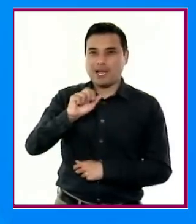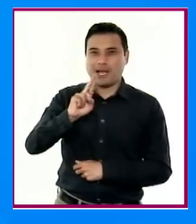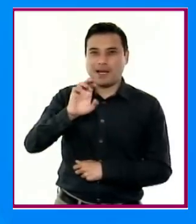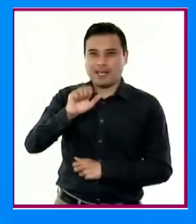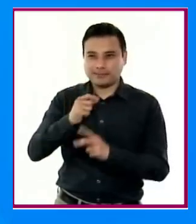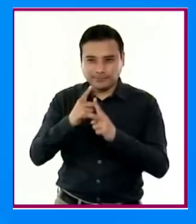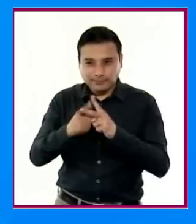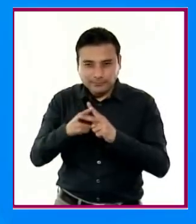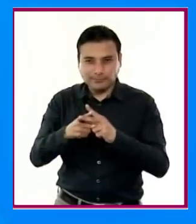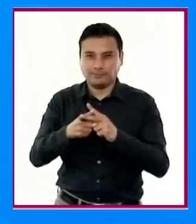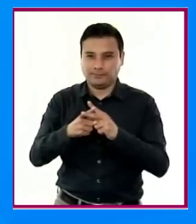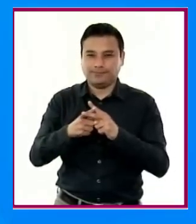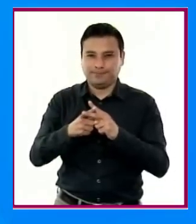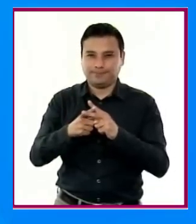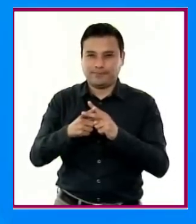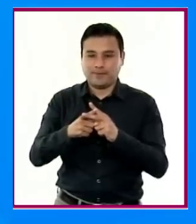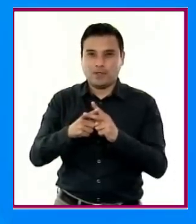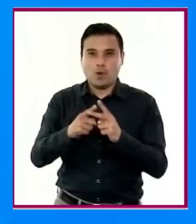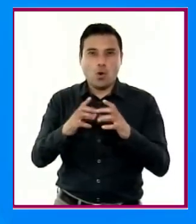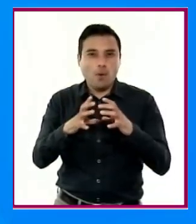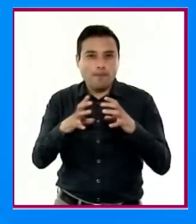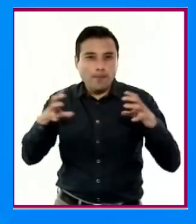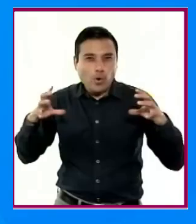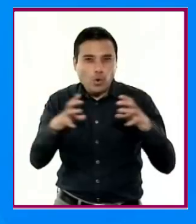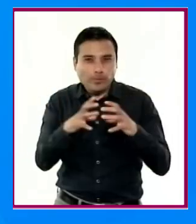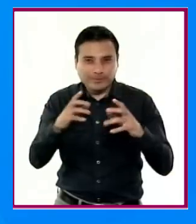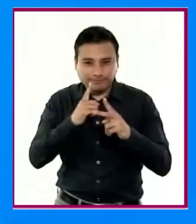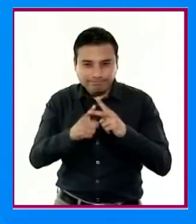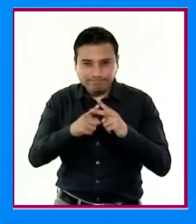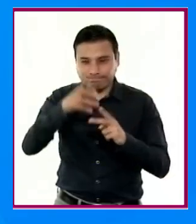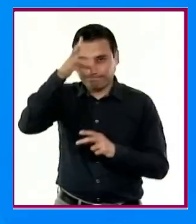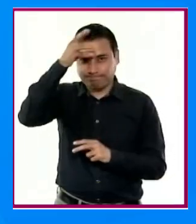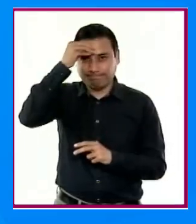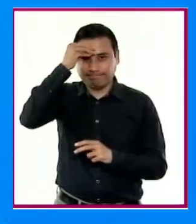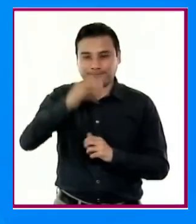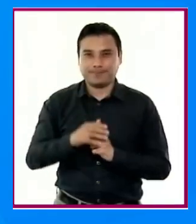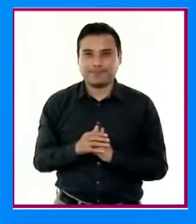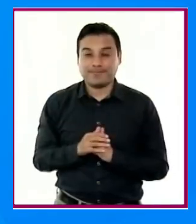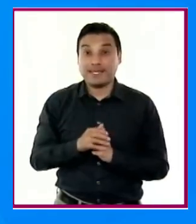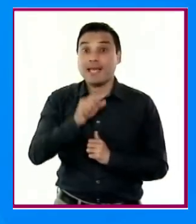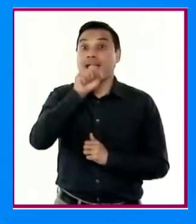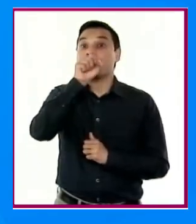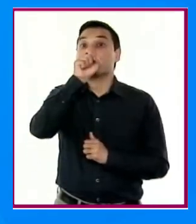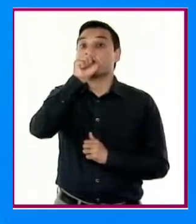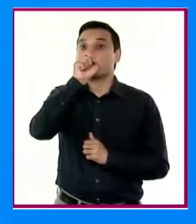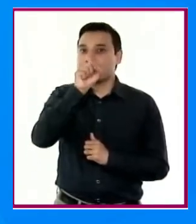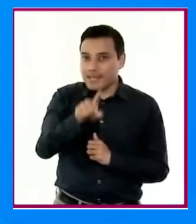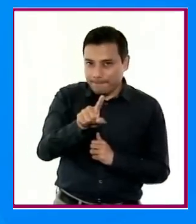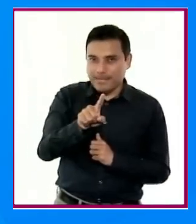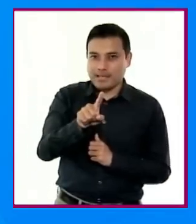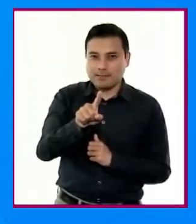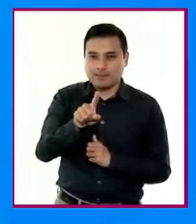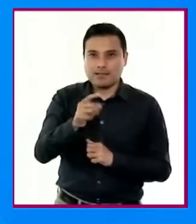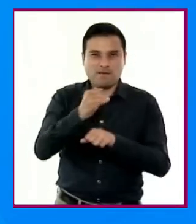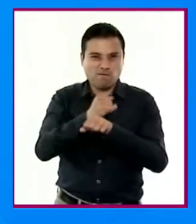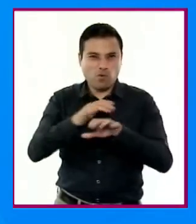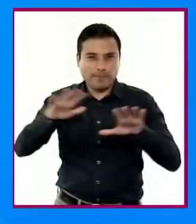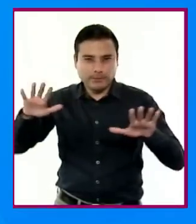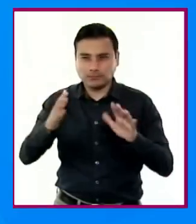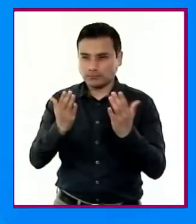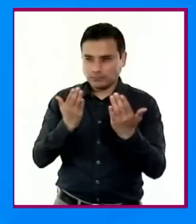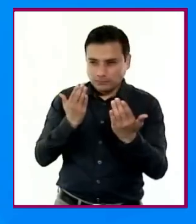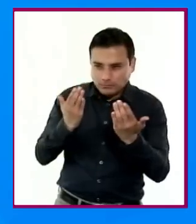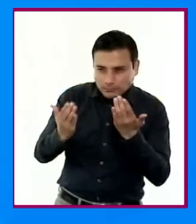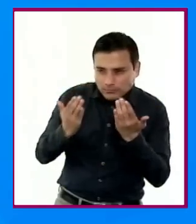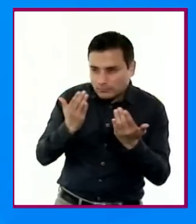la noción de volumen. Así como el estudio de la organización e interpretación de datos.